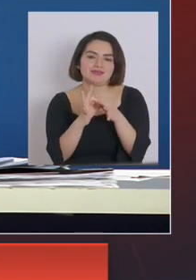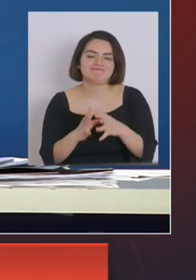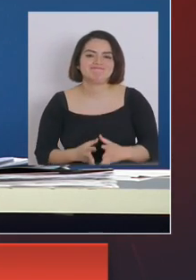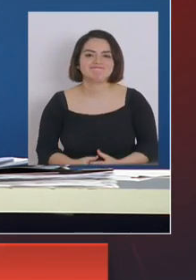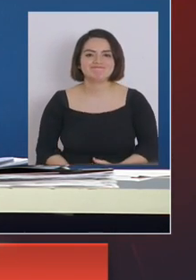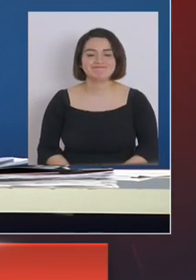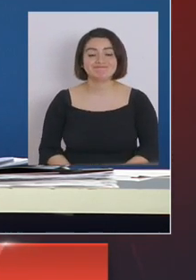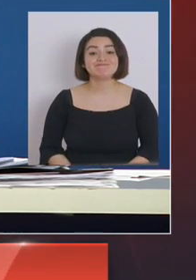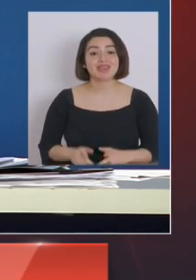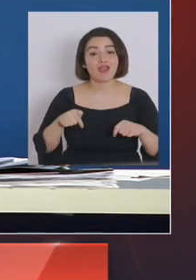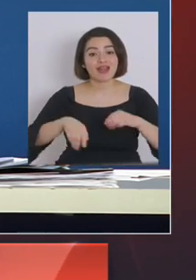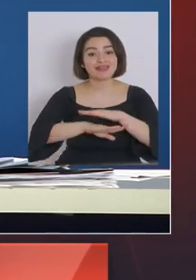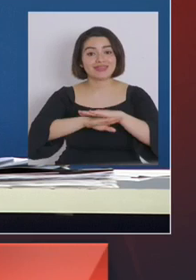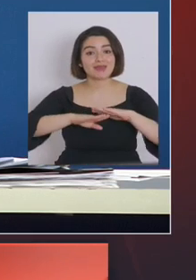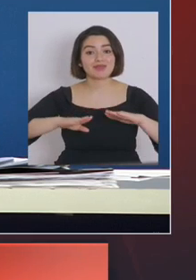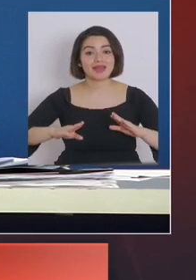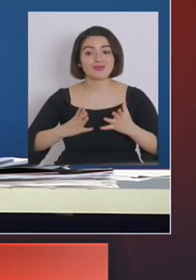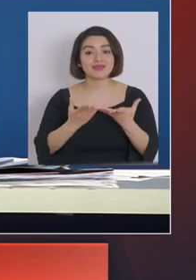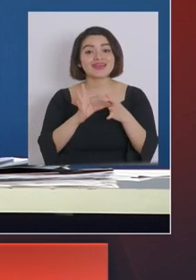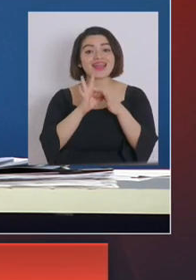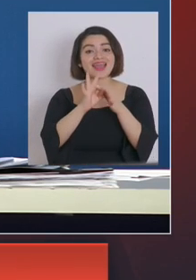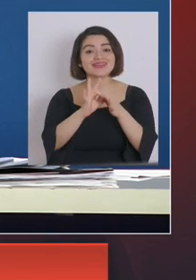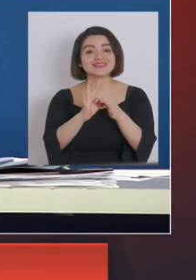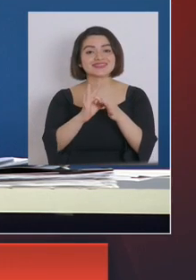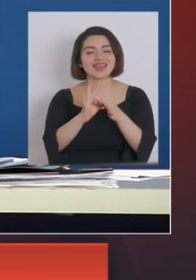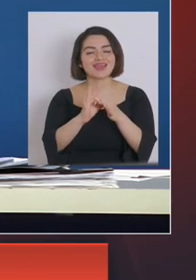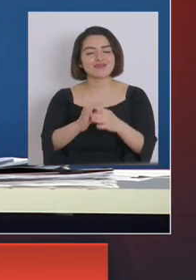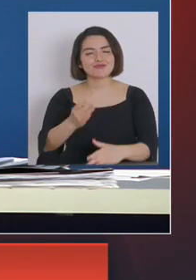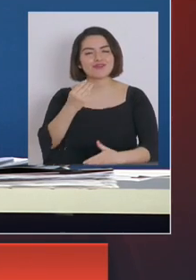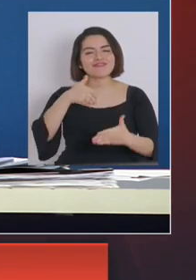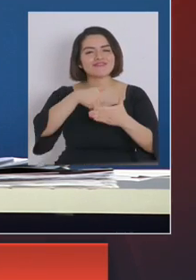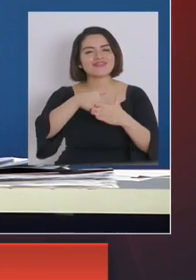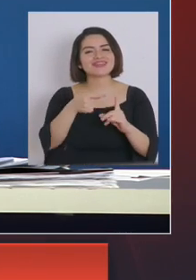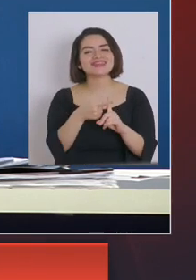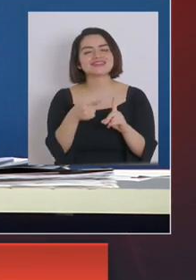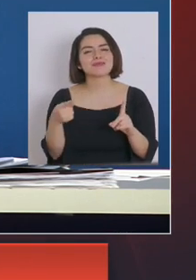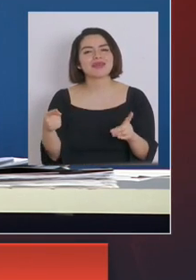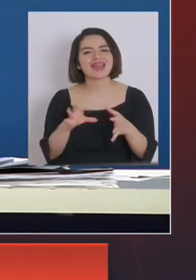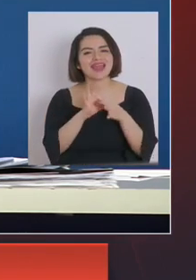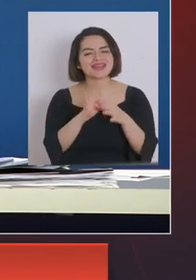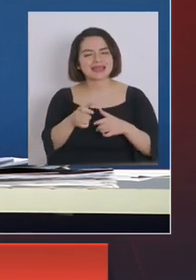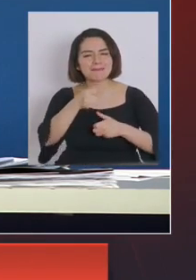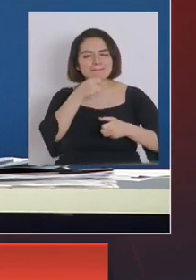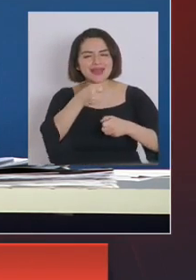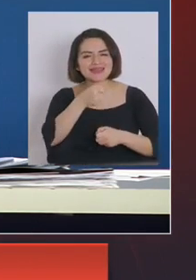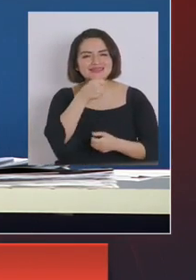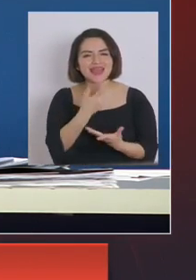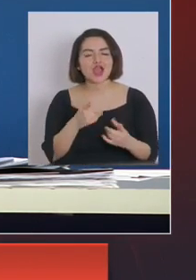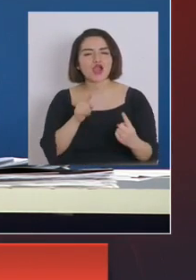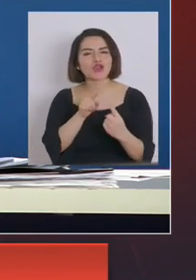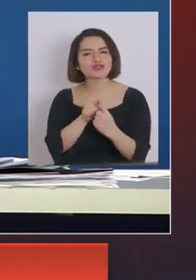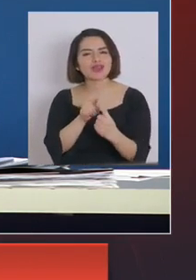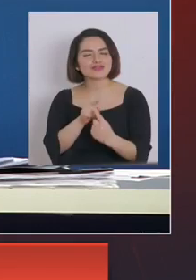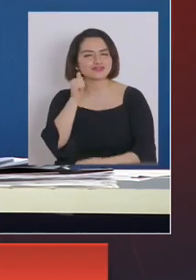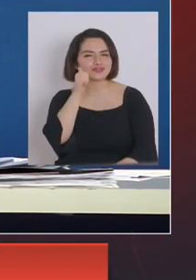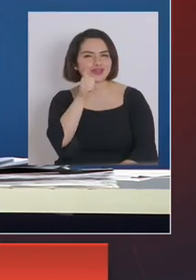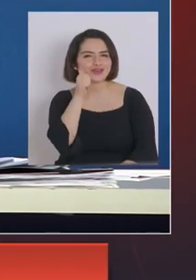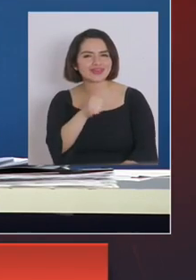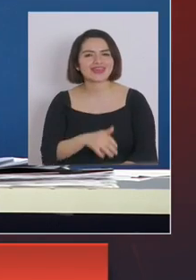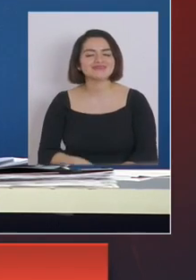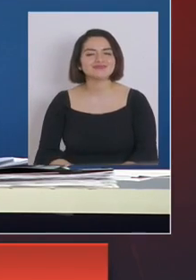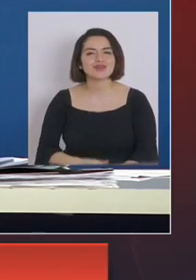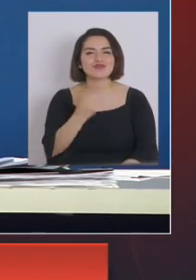con esto entonces terminamos le damos las gracias que tengan un buen fin de semana gracias a la prensa por el contacto de todos los días